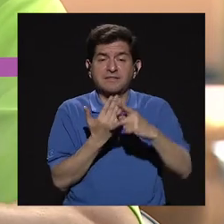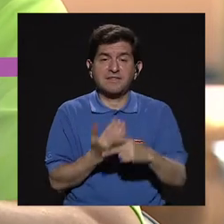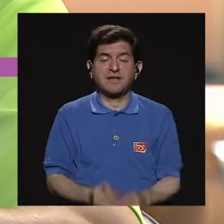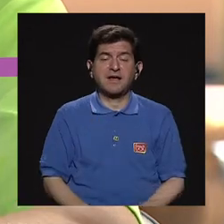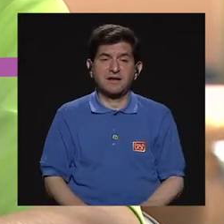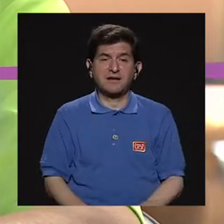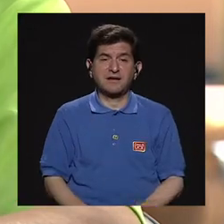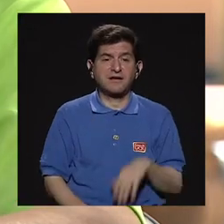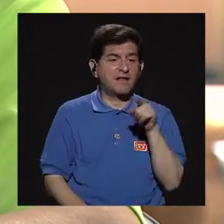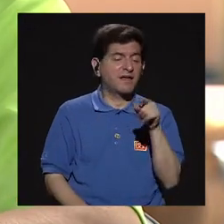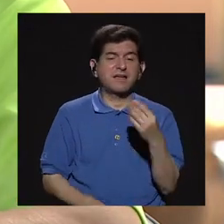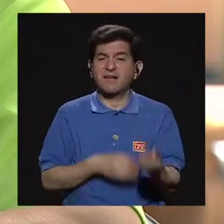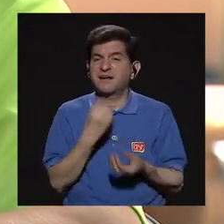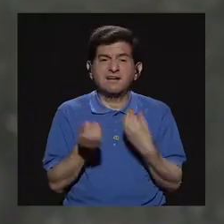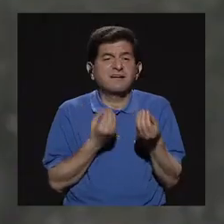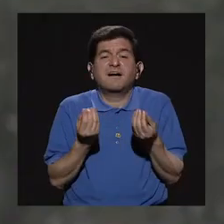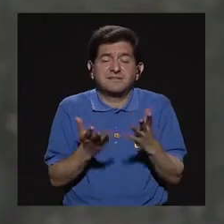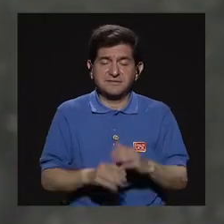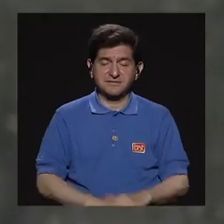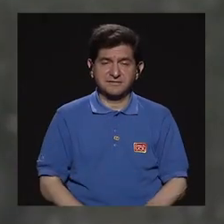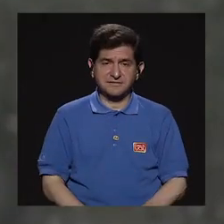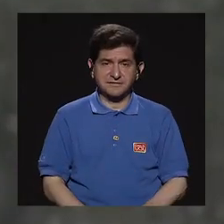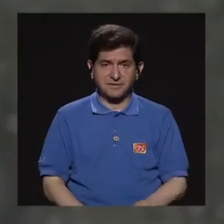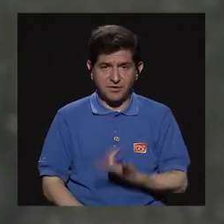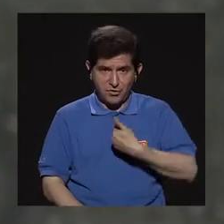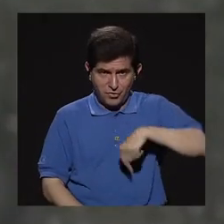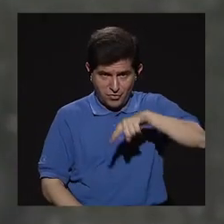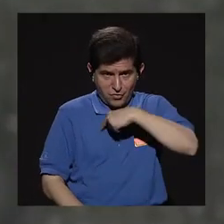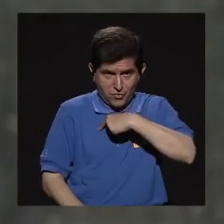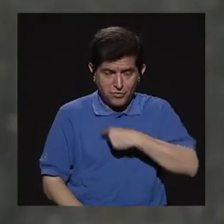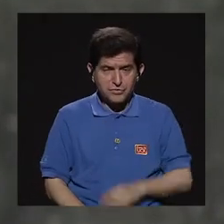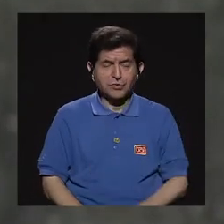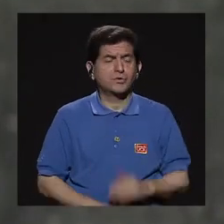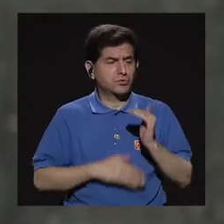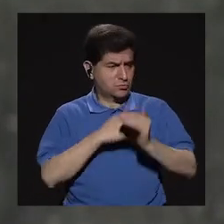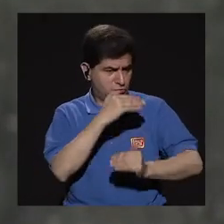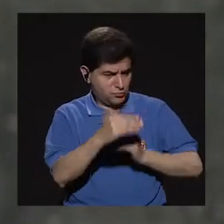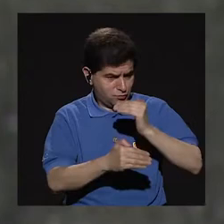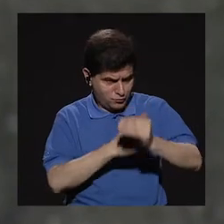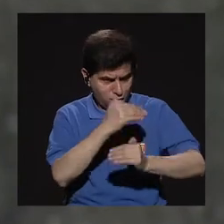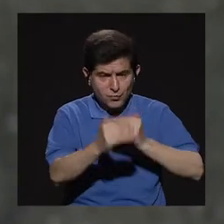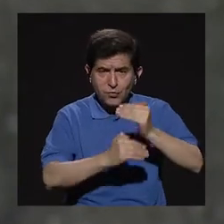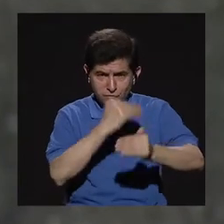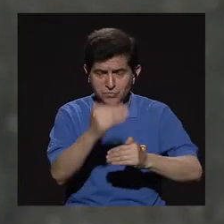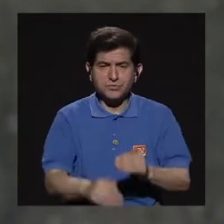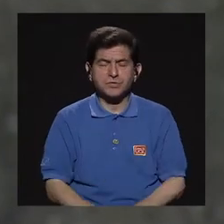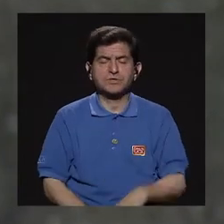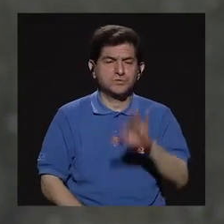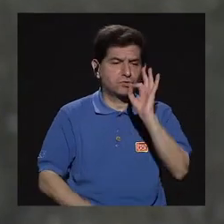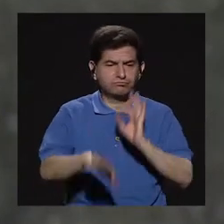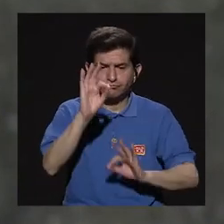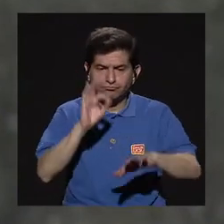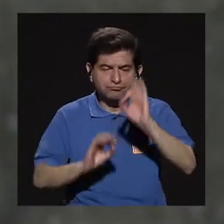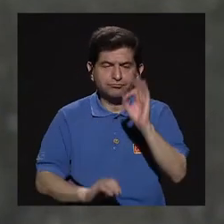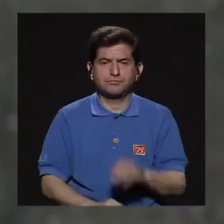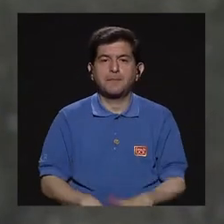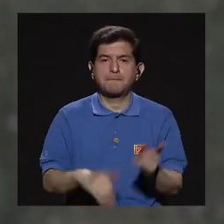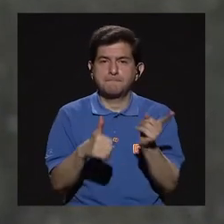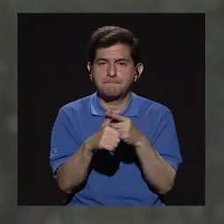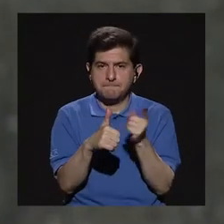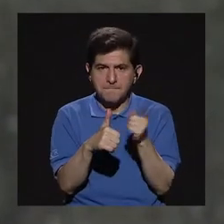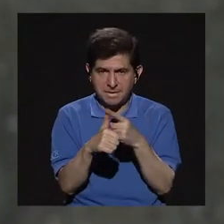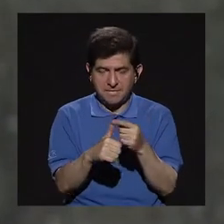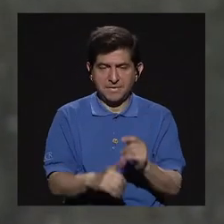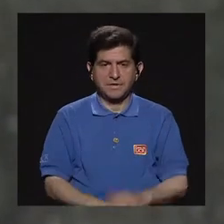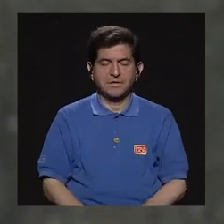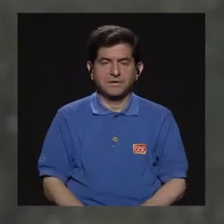¿qué es lo que debe hacer? Bueno, nosotros realizamos todo un proceso de selección, entonces lo primero